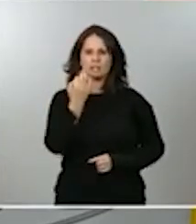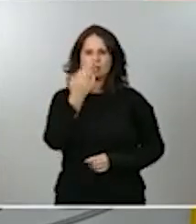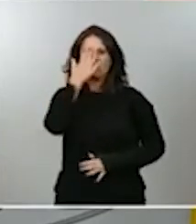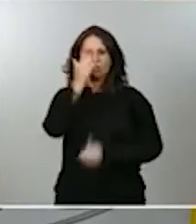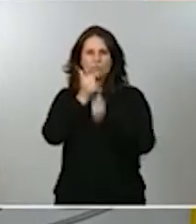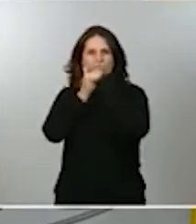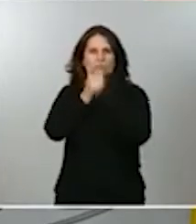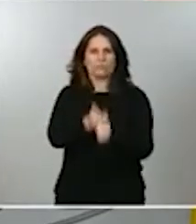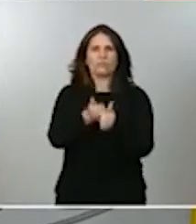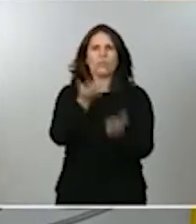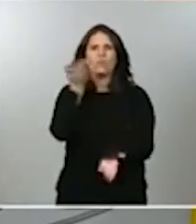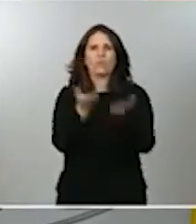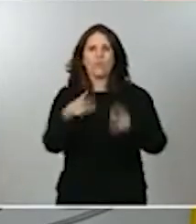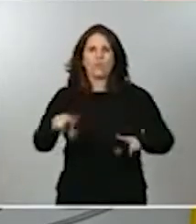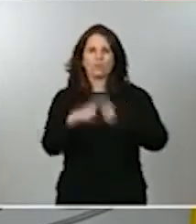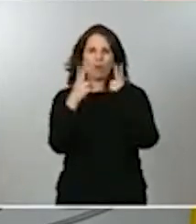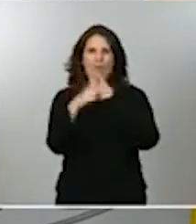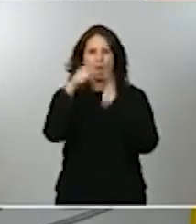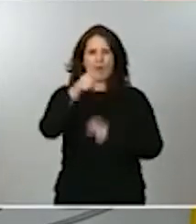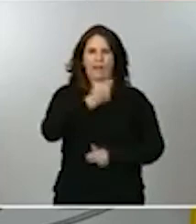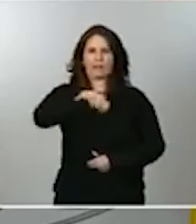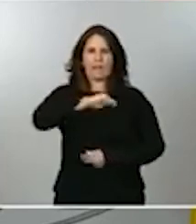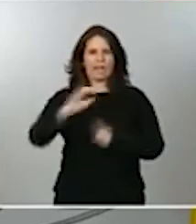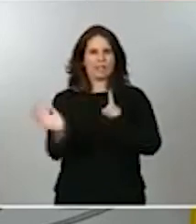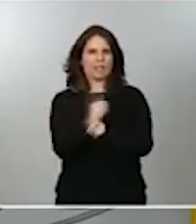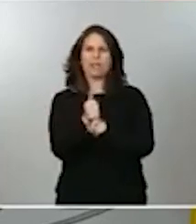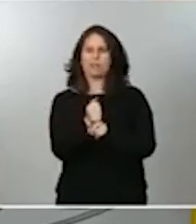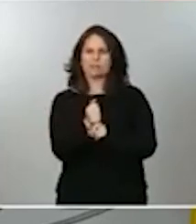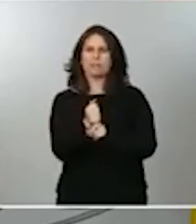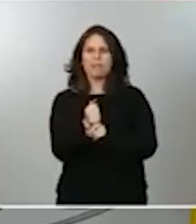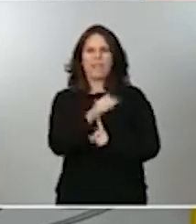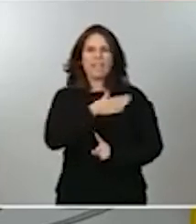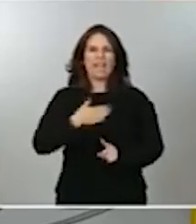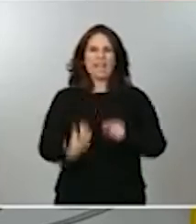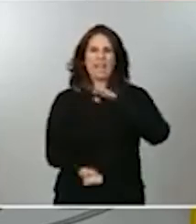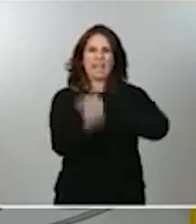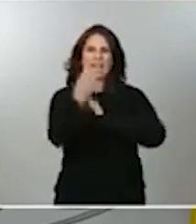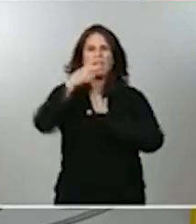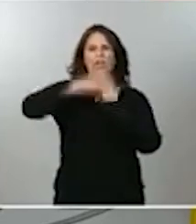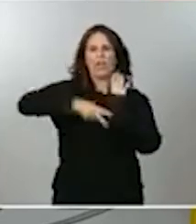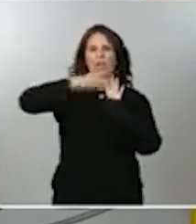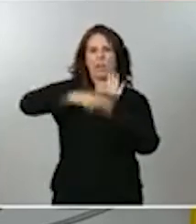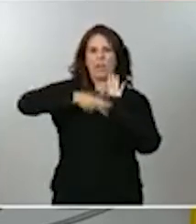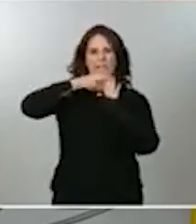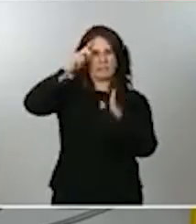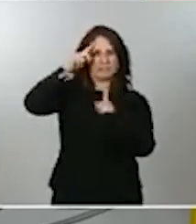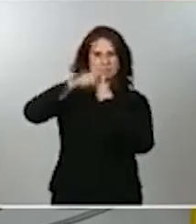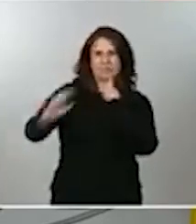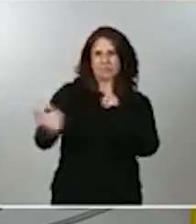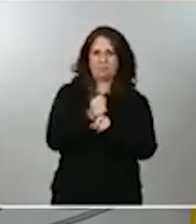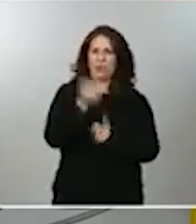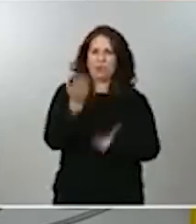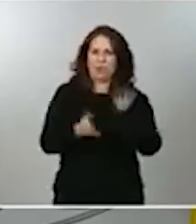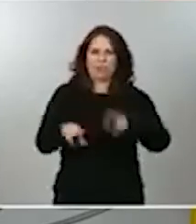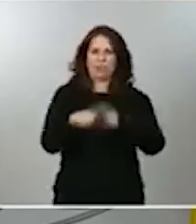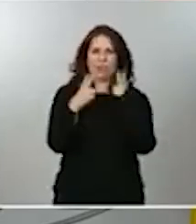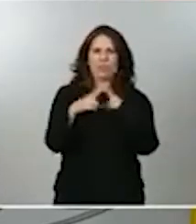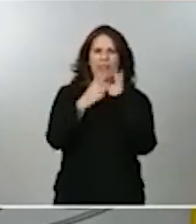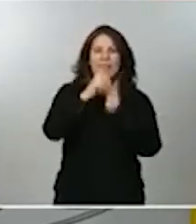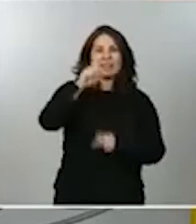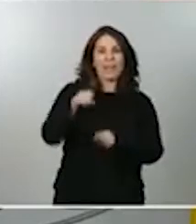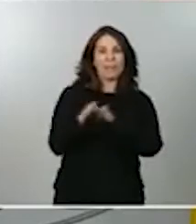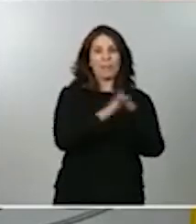social en nuestro país a partir de una serie de normas que van en esa dirección y, por otra parte, mejorar la eficiencia